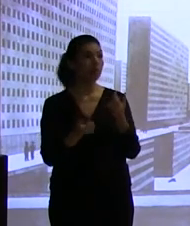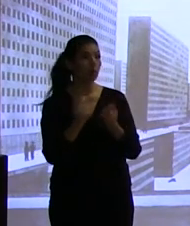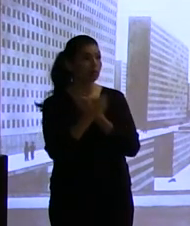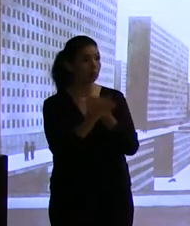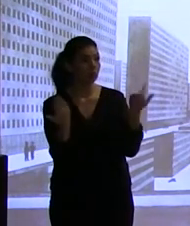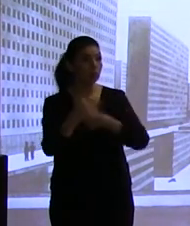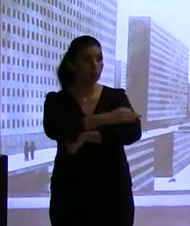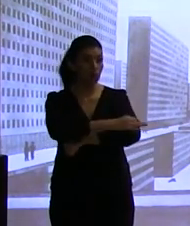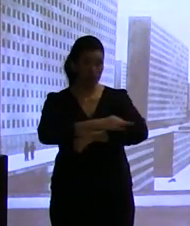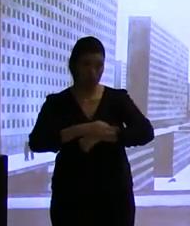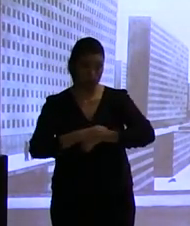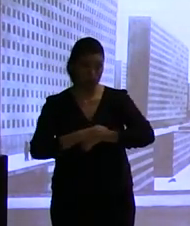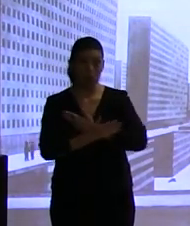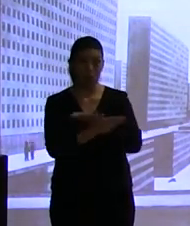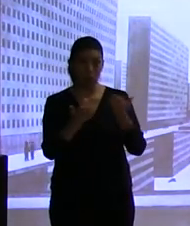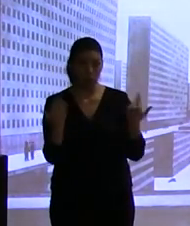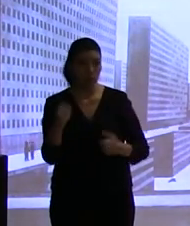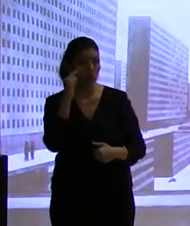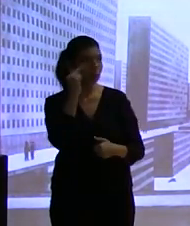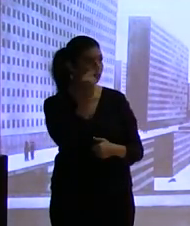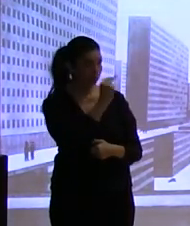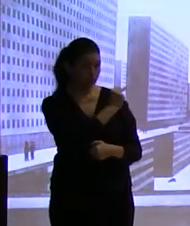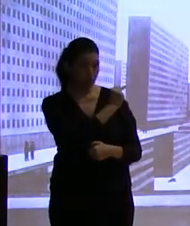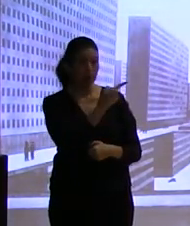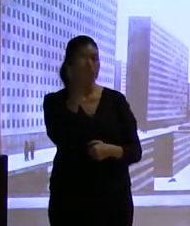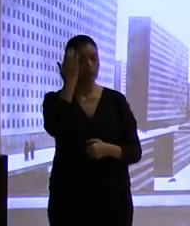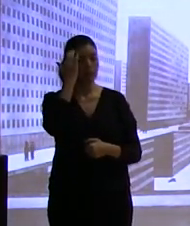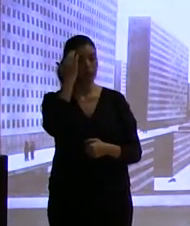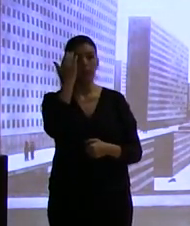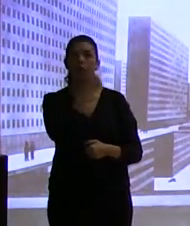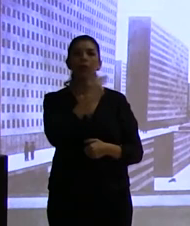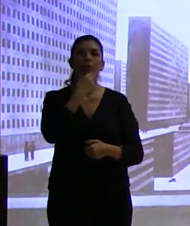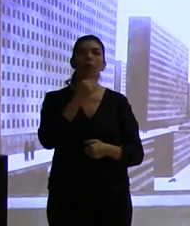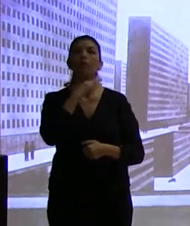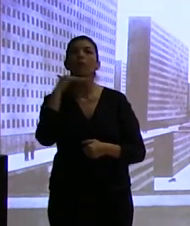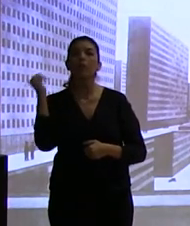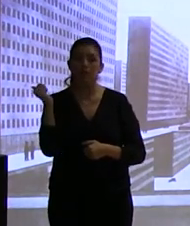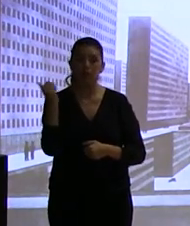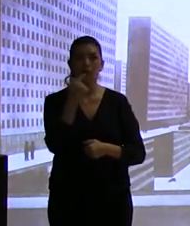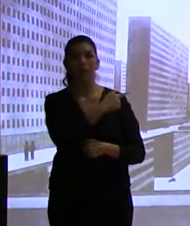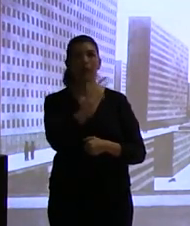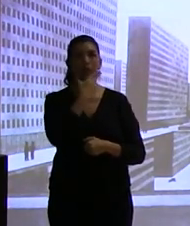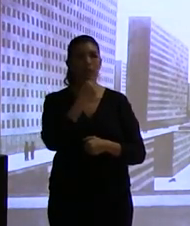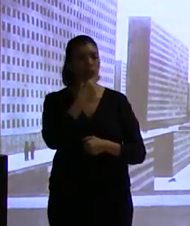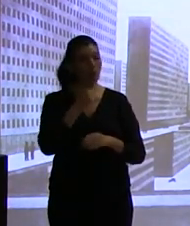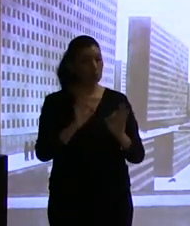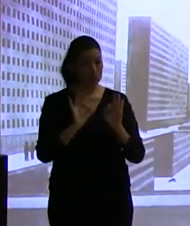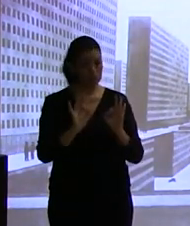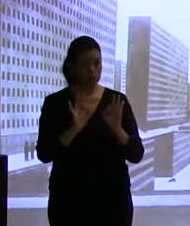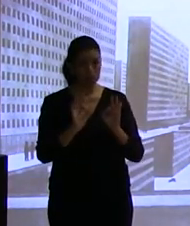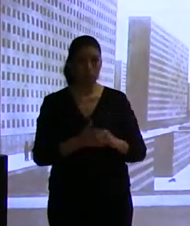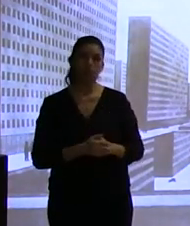diseño de Hilbert Seimer, un urbanista alemán que se ha convertido en uno de los grandes